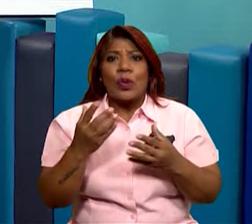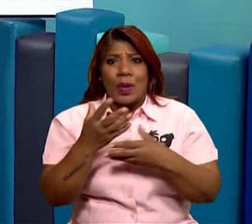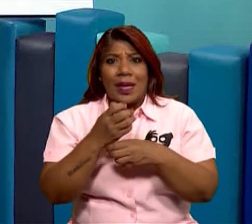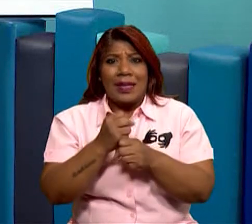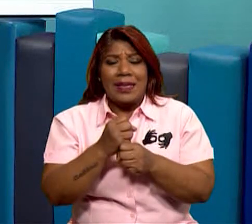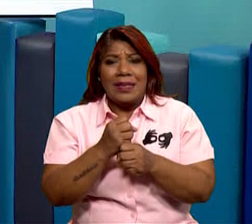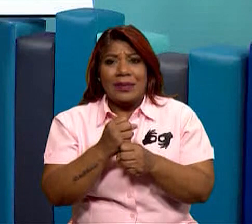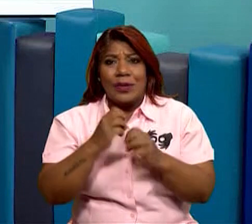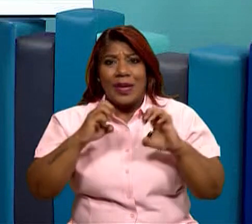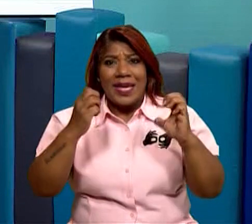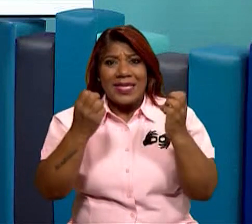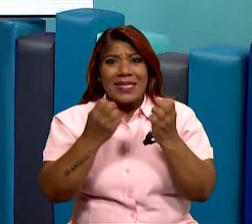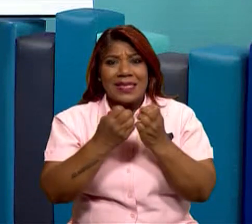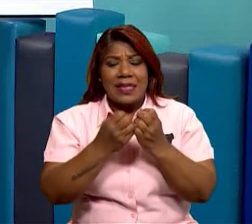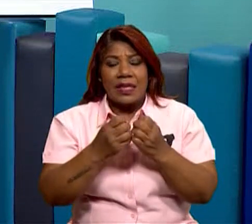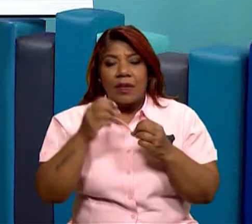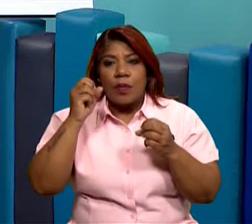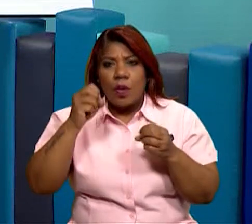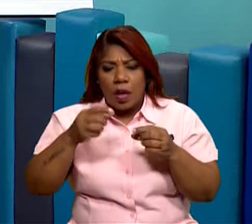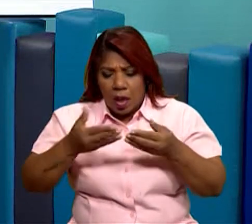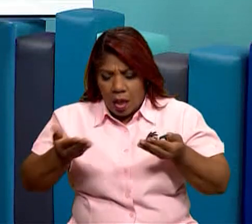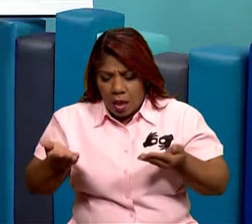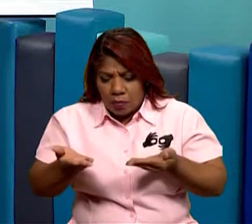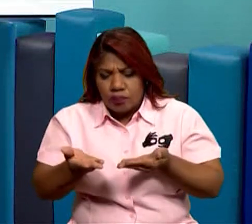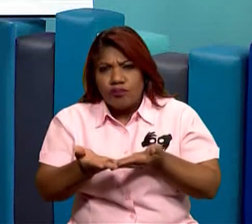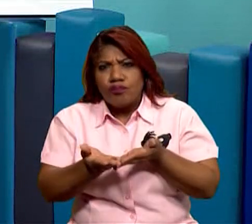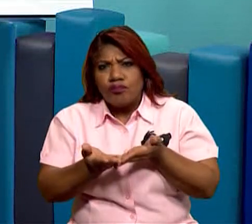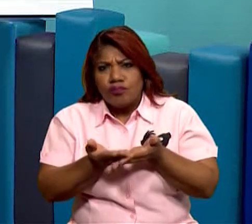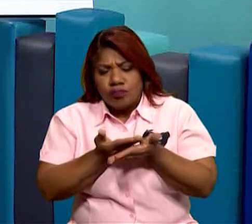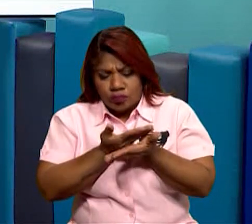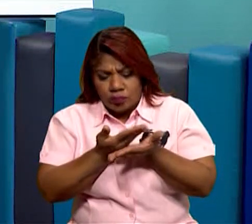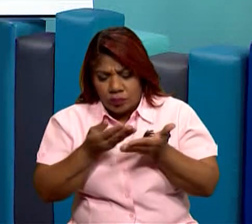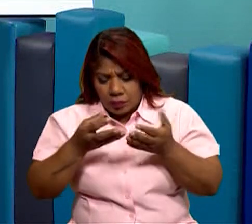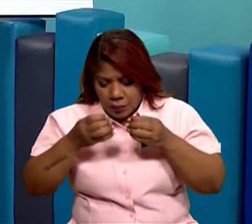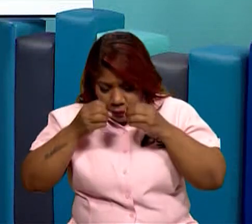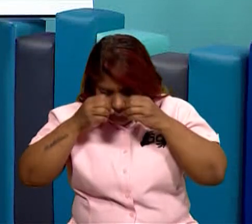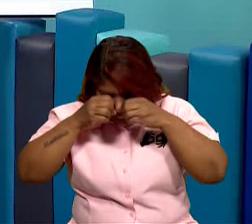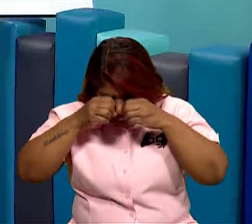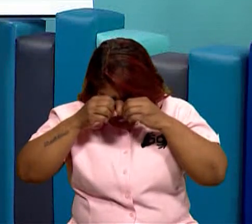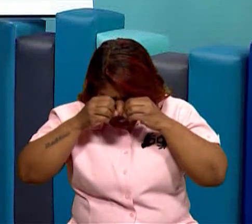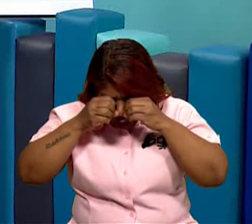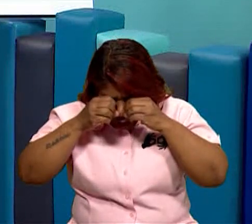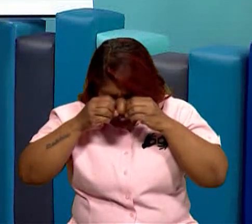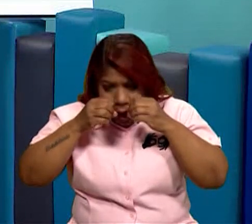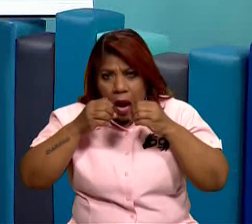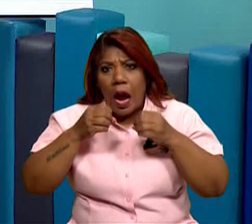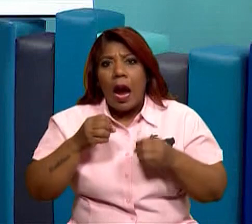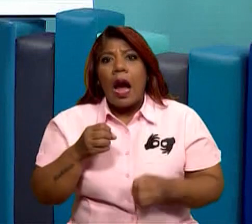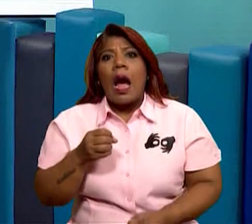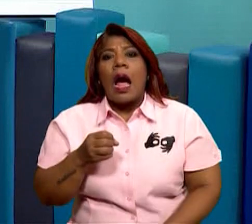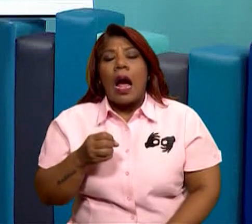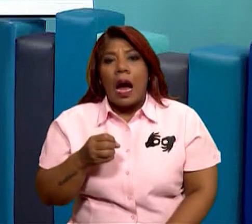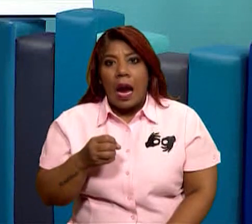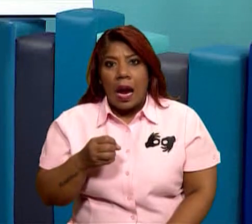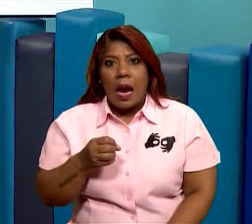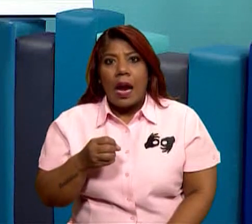la resolución. Y con eso pudo encontrar unas estructuras muy, muy pequeñas.